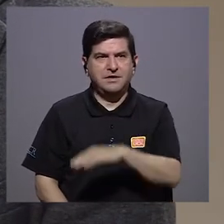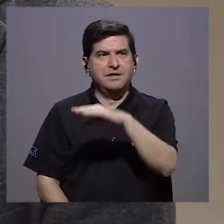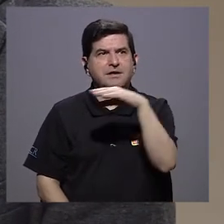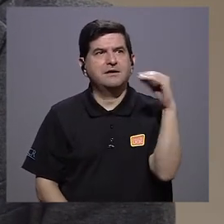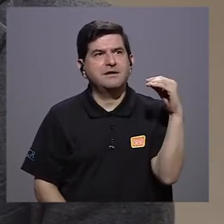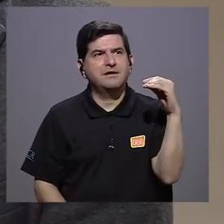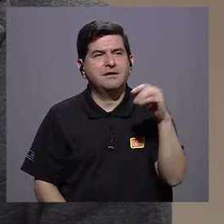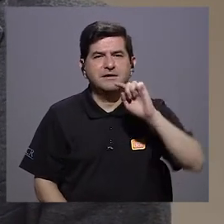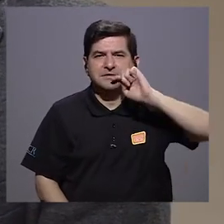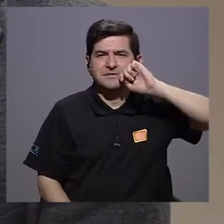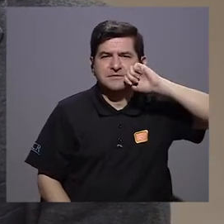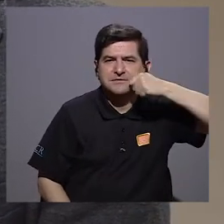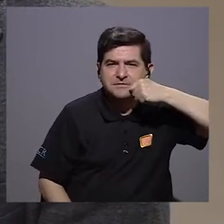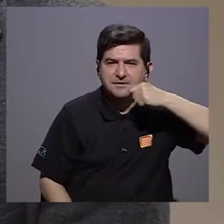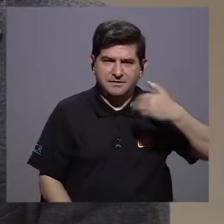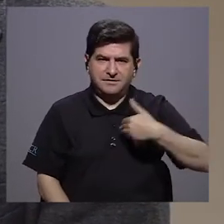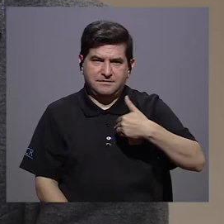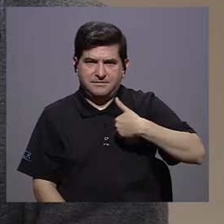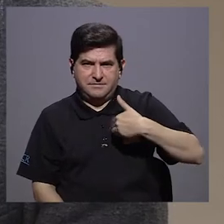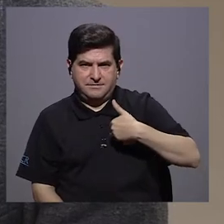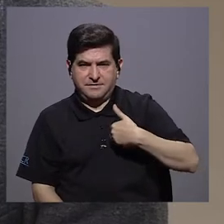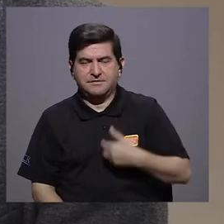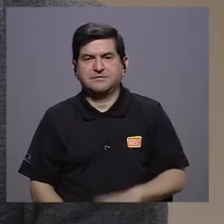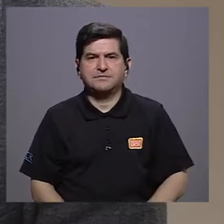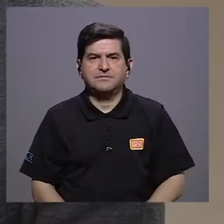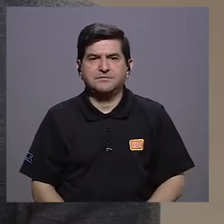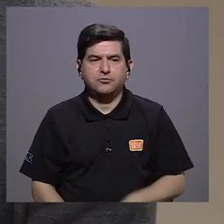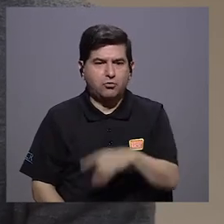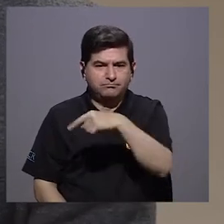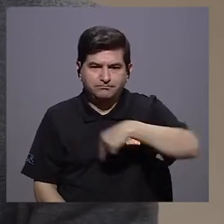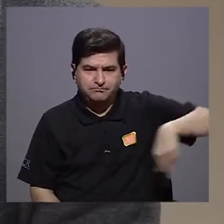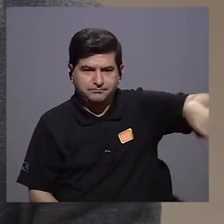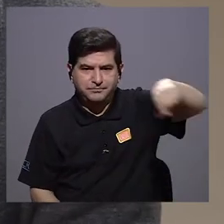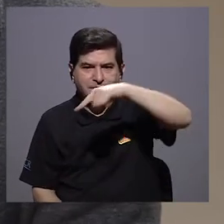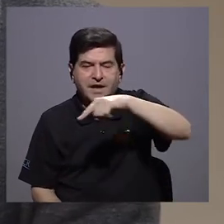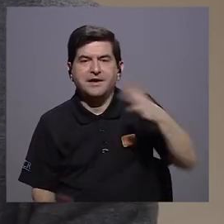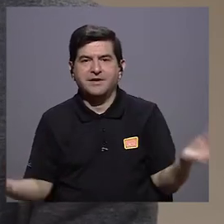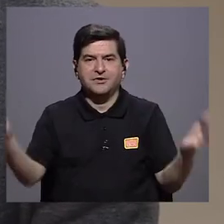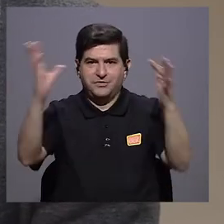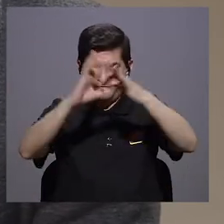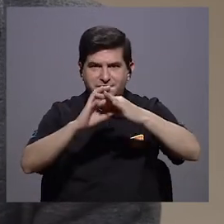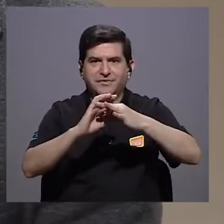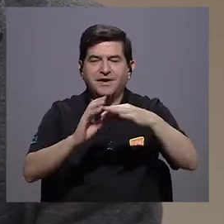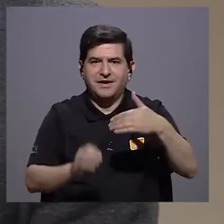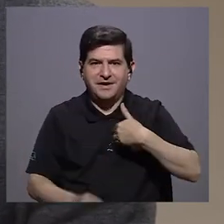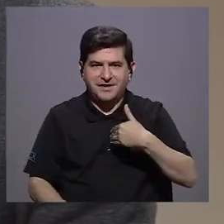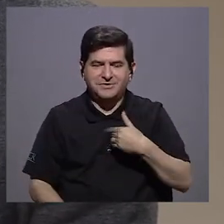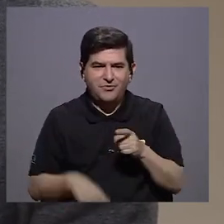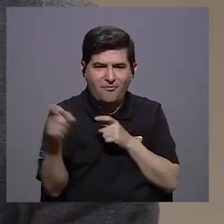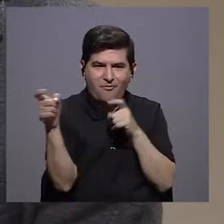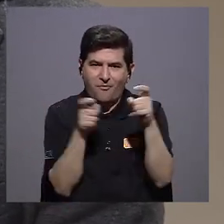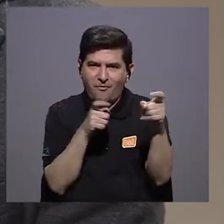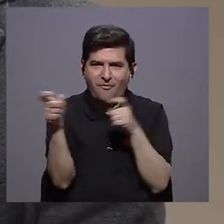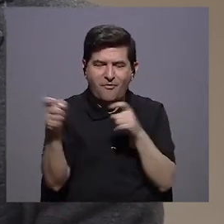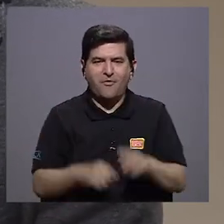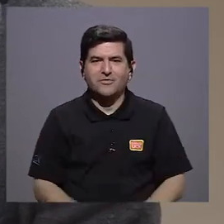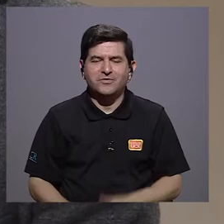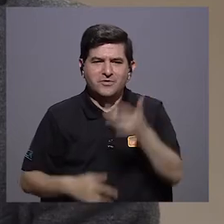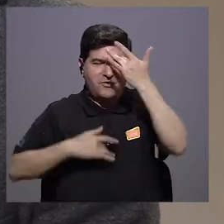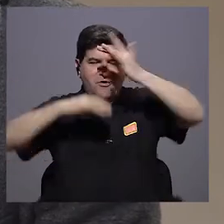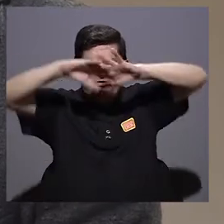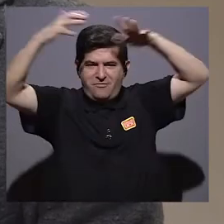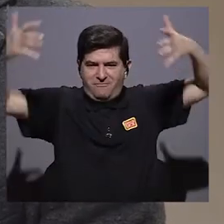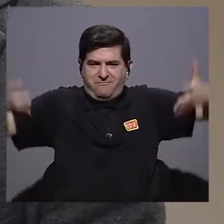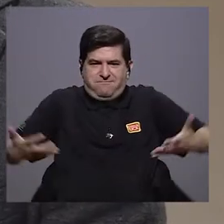secreto de ellos en relación con cómo controlar la epidemia o la